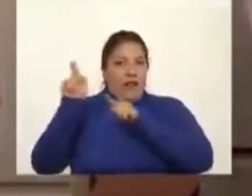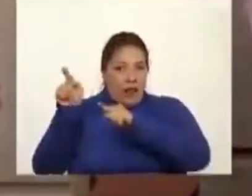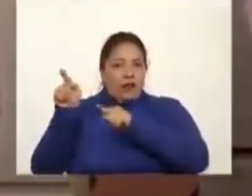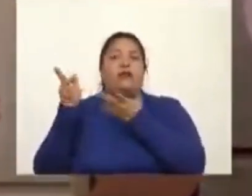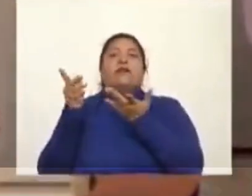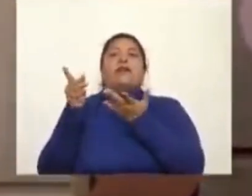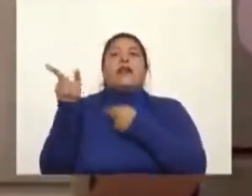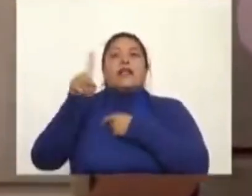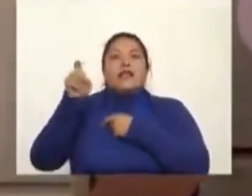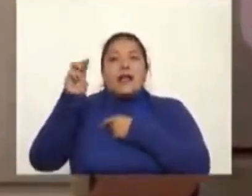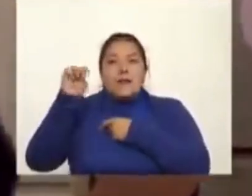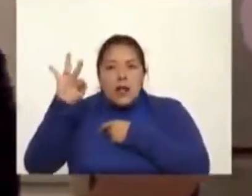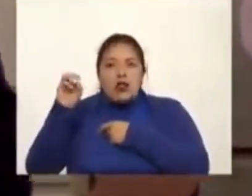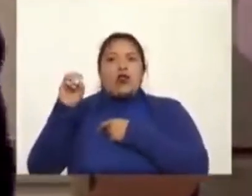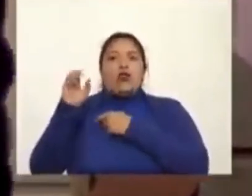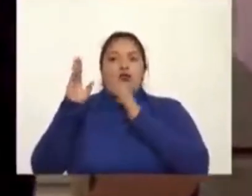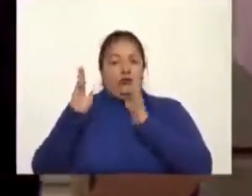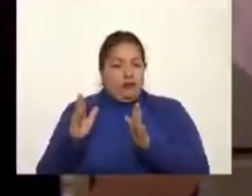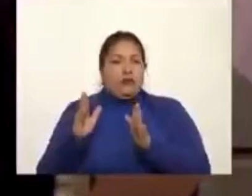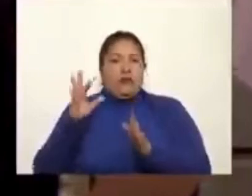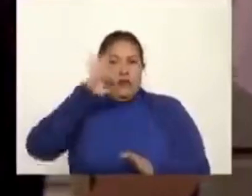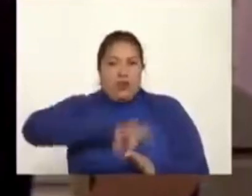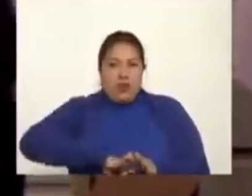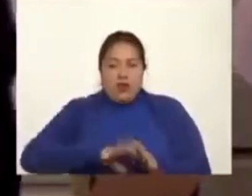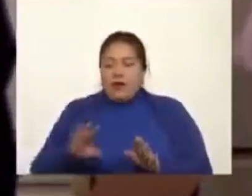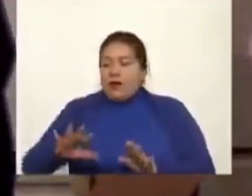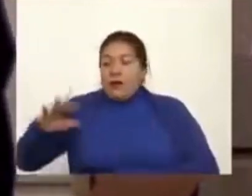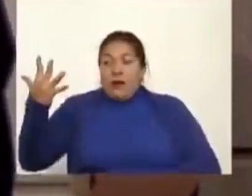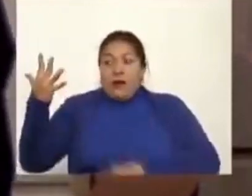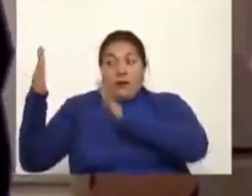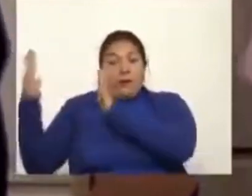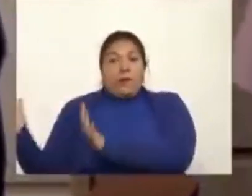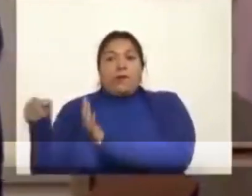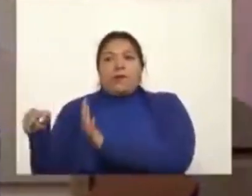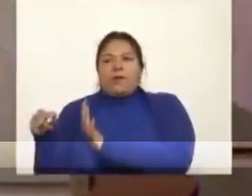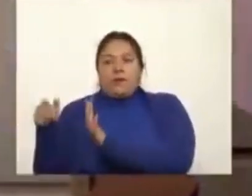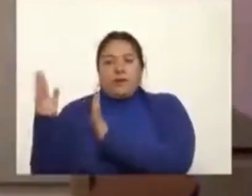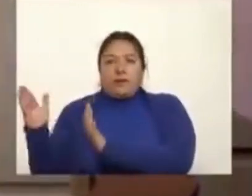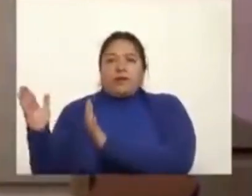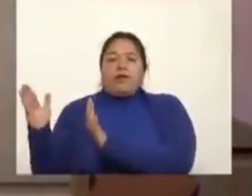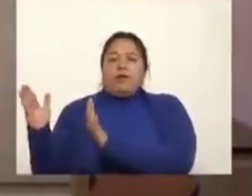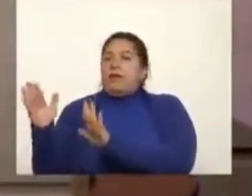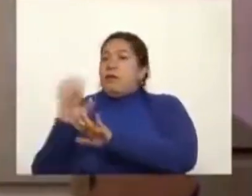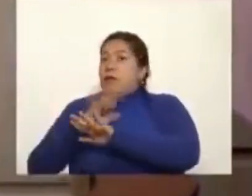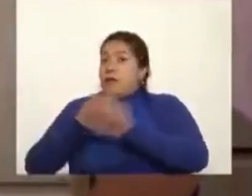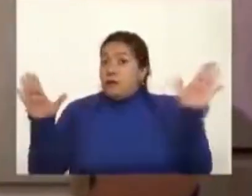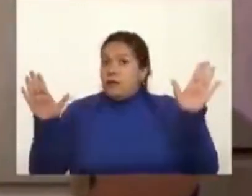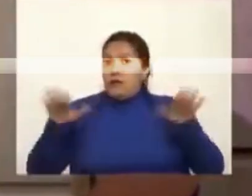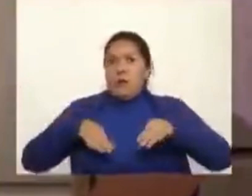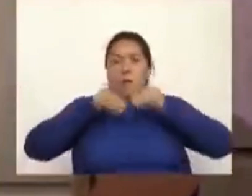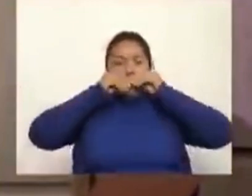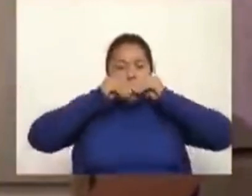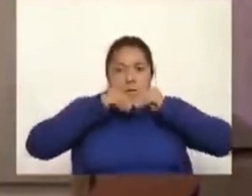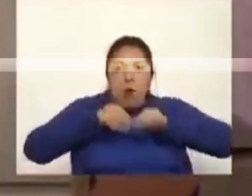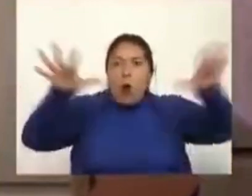Y el quinto momento de sobornos es cuando ya estalla el escándalo